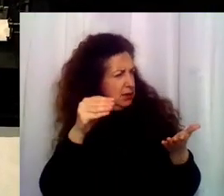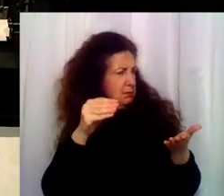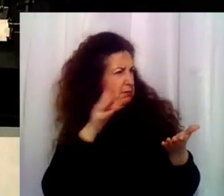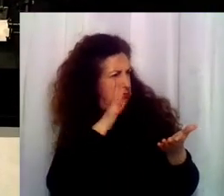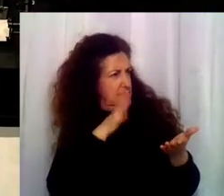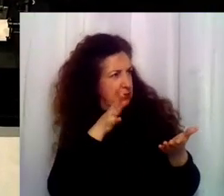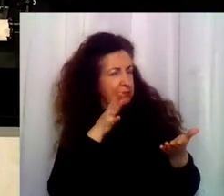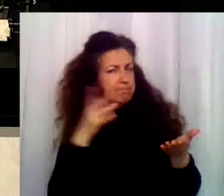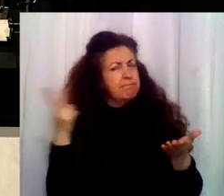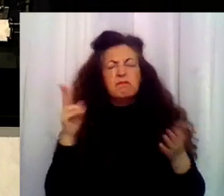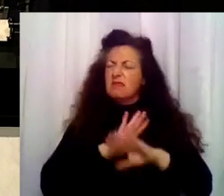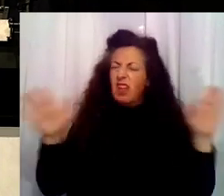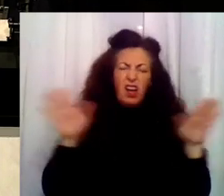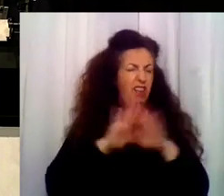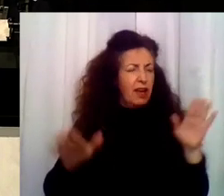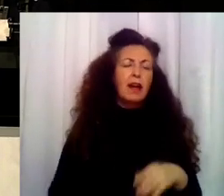En fin.